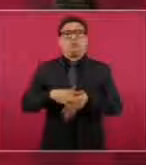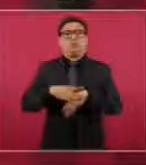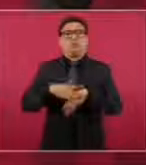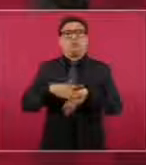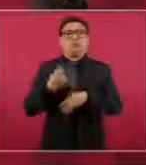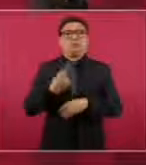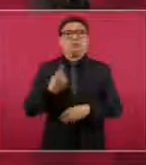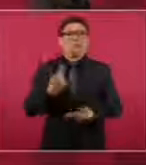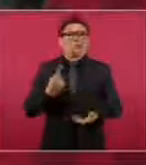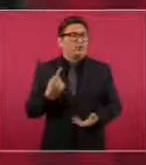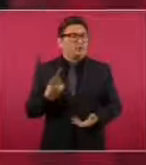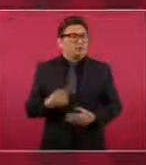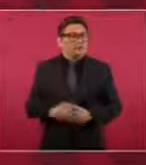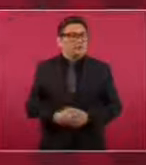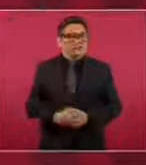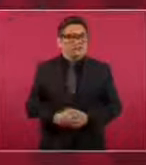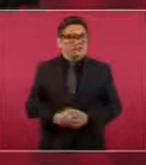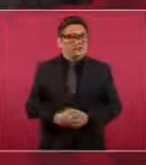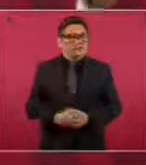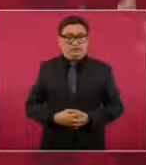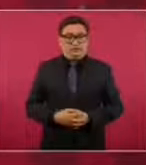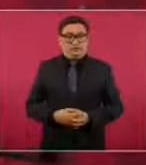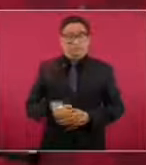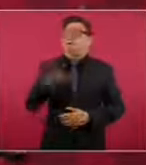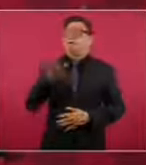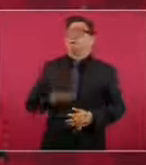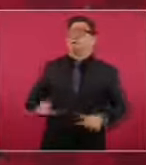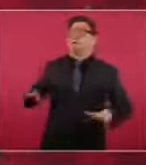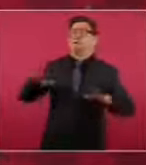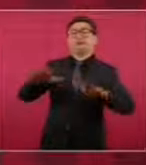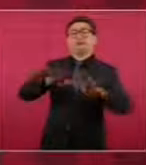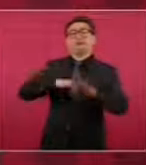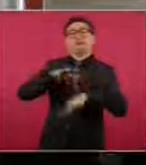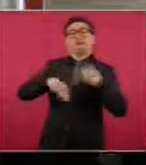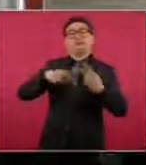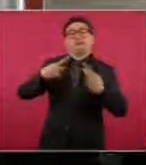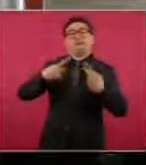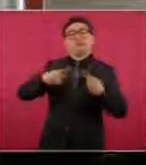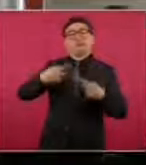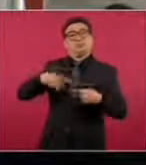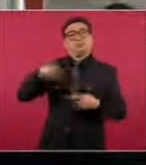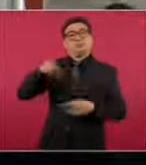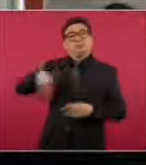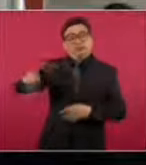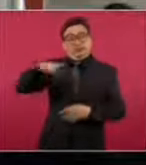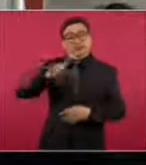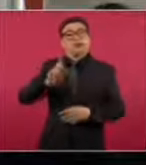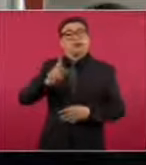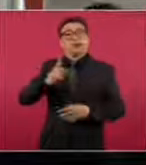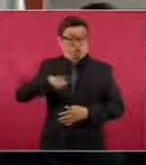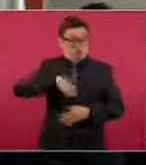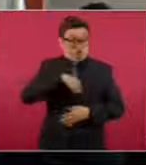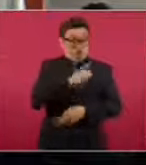porque sólo si el pueblo, en un proceso electoral,